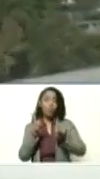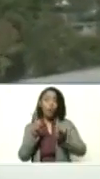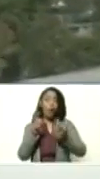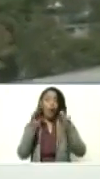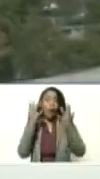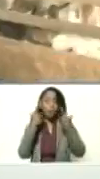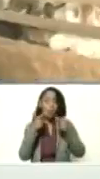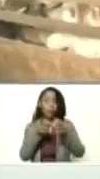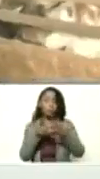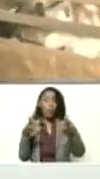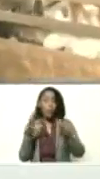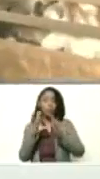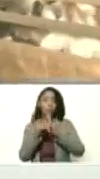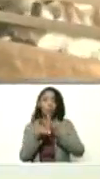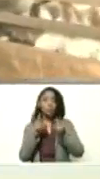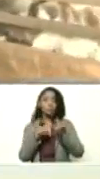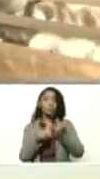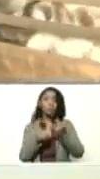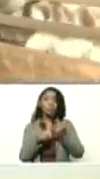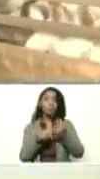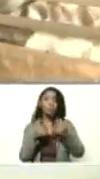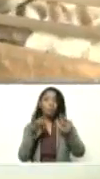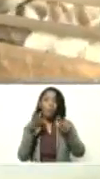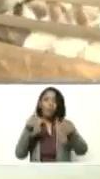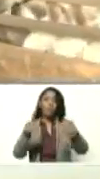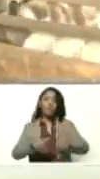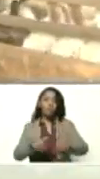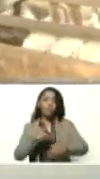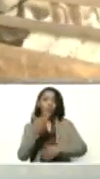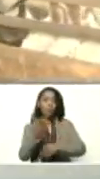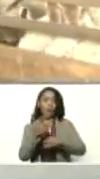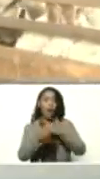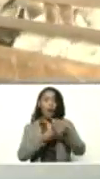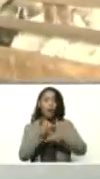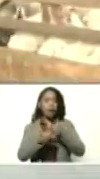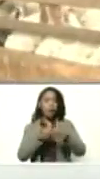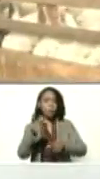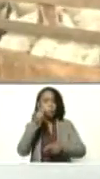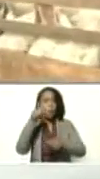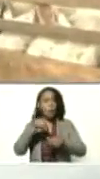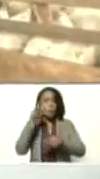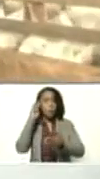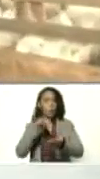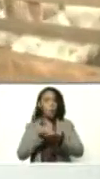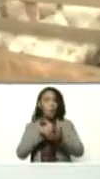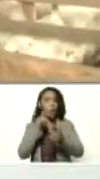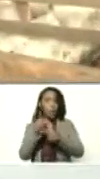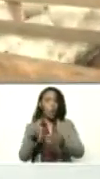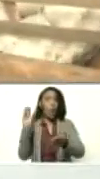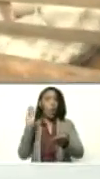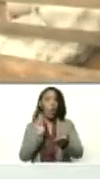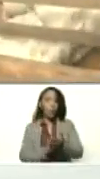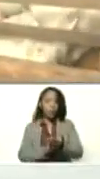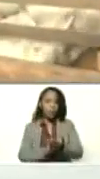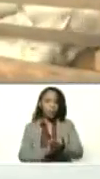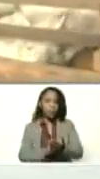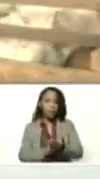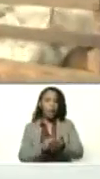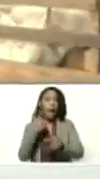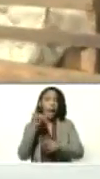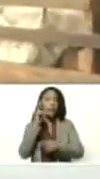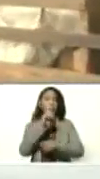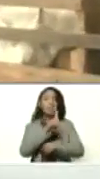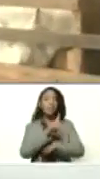robadas. Sin embargo, con el esfuerzo que usted ha hecho por recuperar la seguridad en Miranda, eso ha regresado. Ya tenemos más de